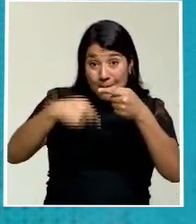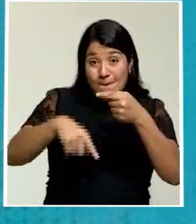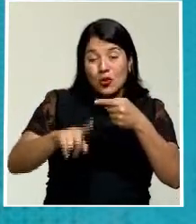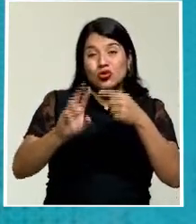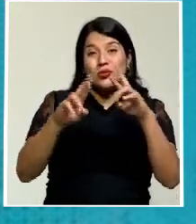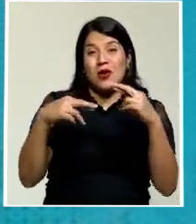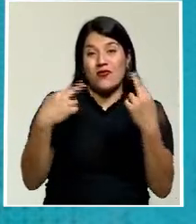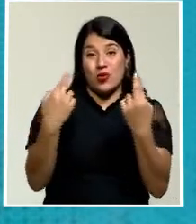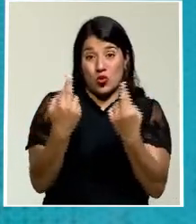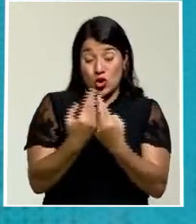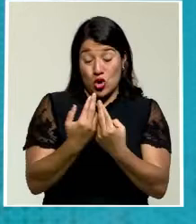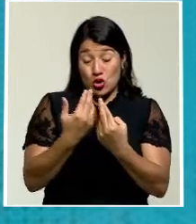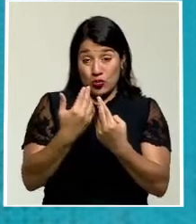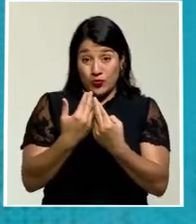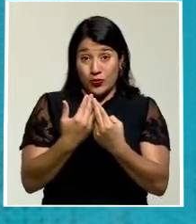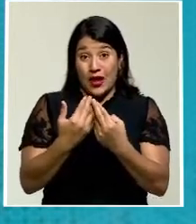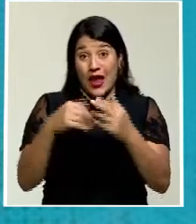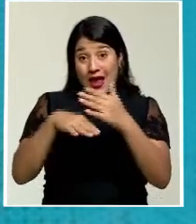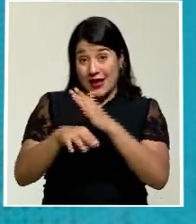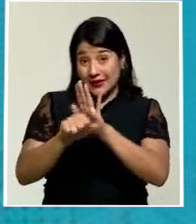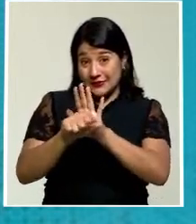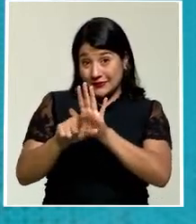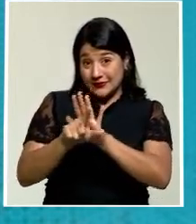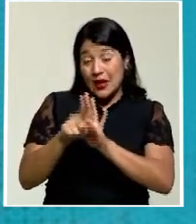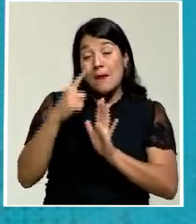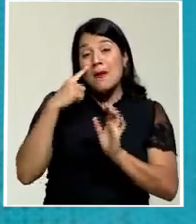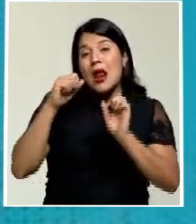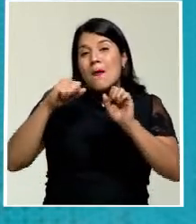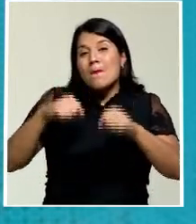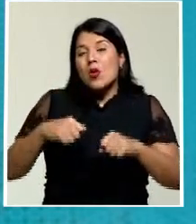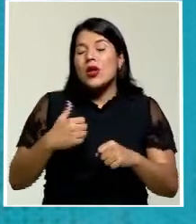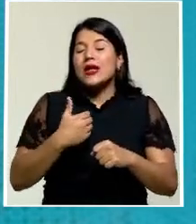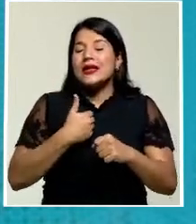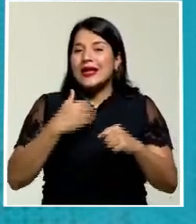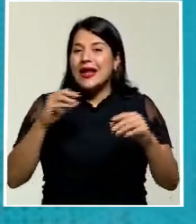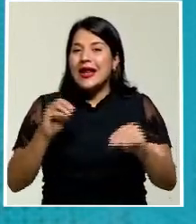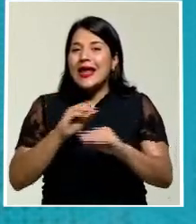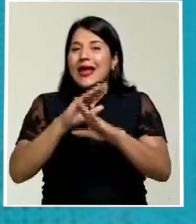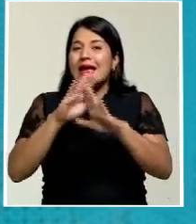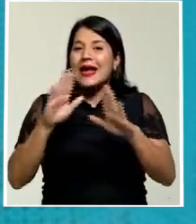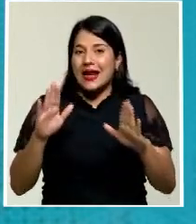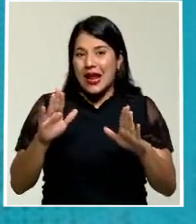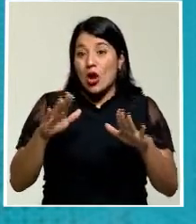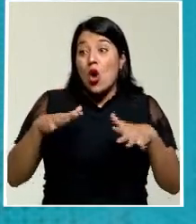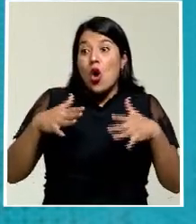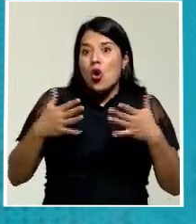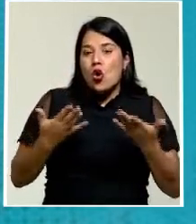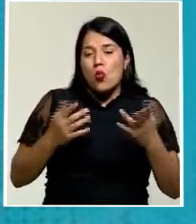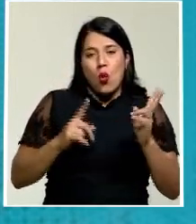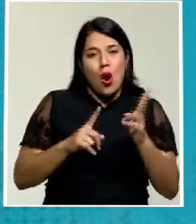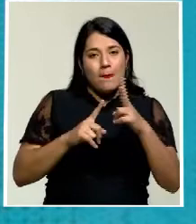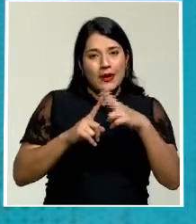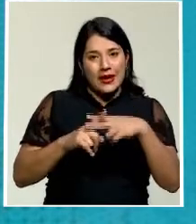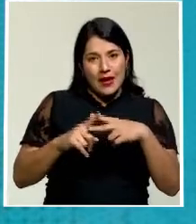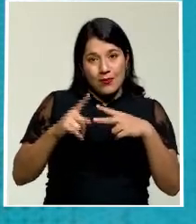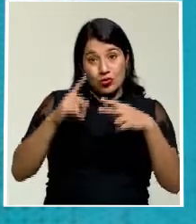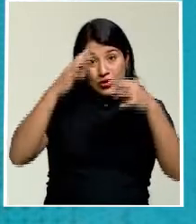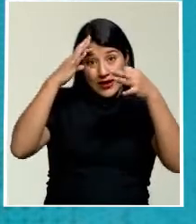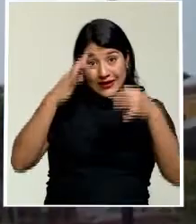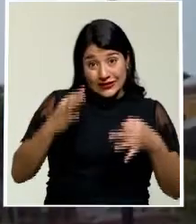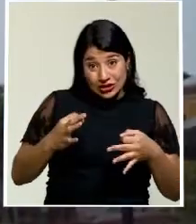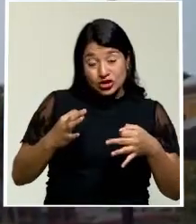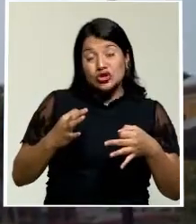permita tomar una ruta clara para la implementación de la medida señalada por parte del Ministerio de Salud.